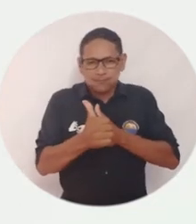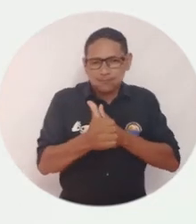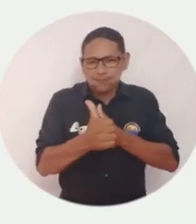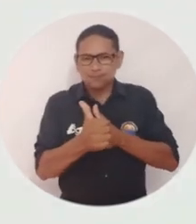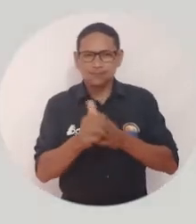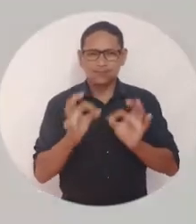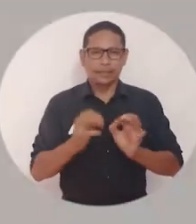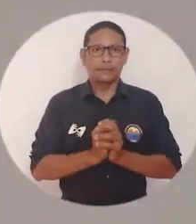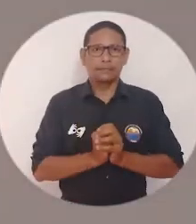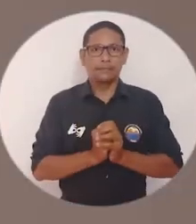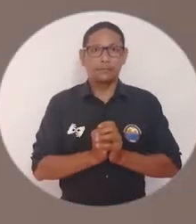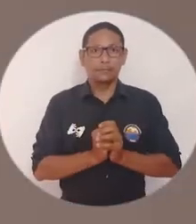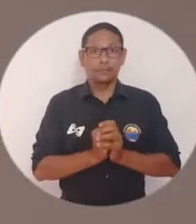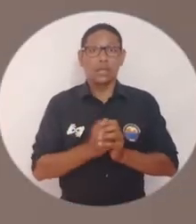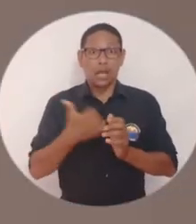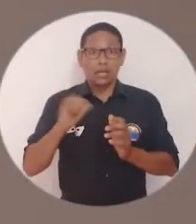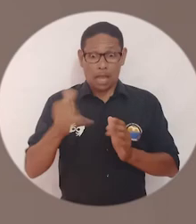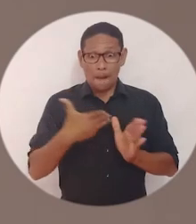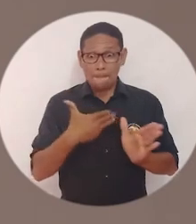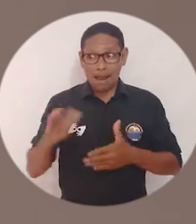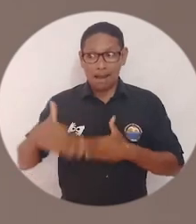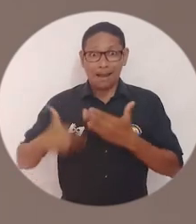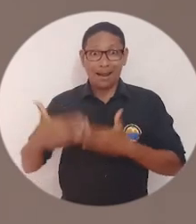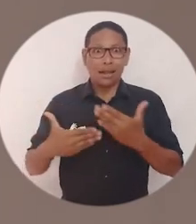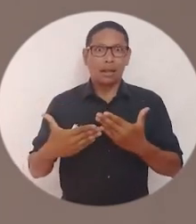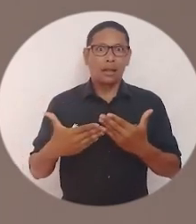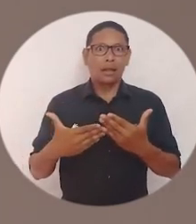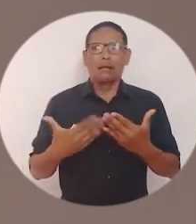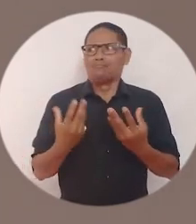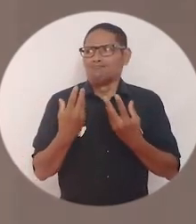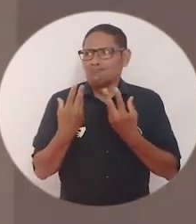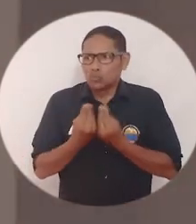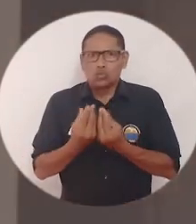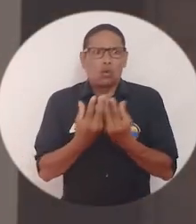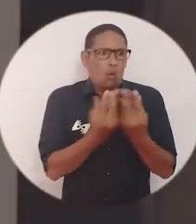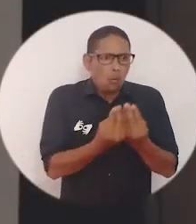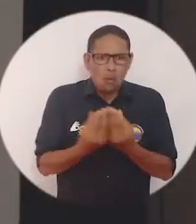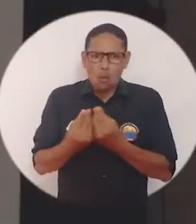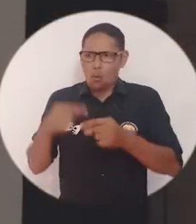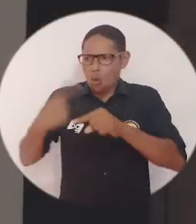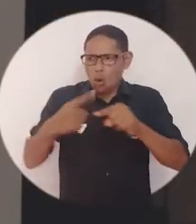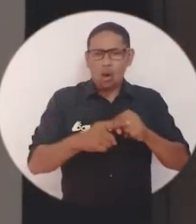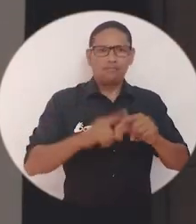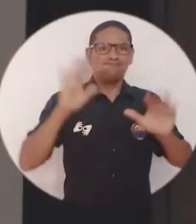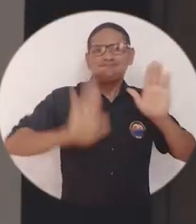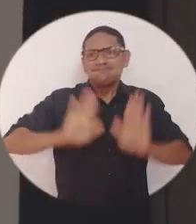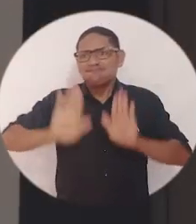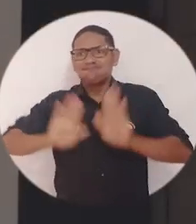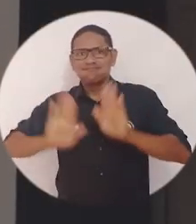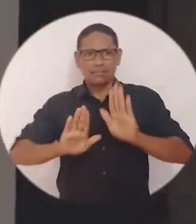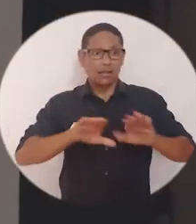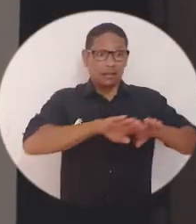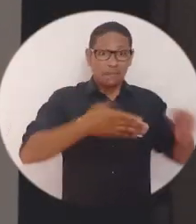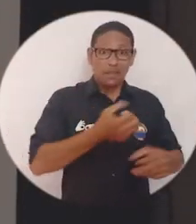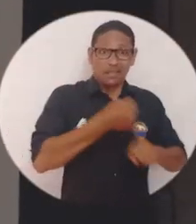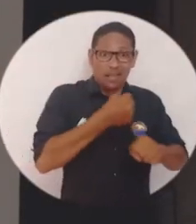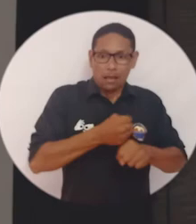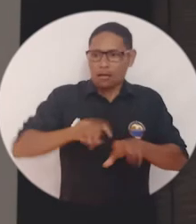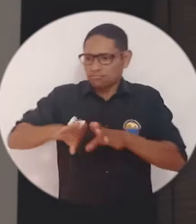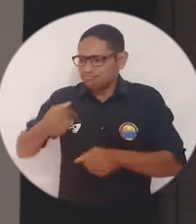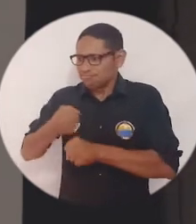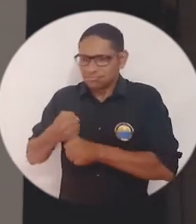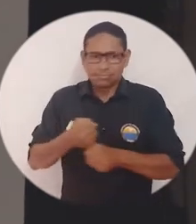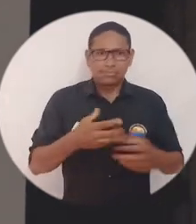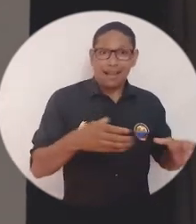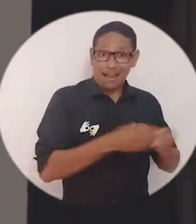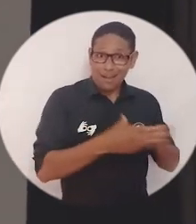institución. Algo que resalto de este plan de desarrollo es que fue muy participativo. Estuvieron en diferentes mesas de trabajo,